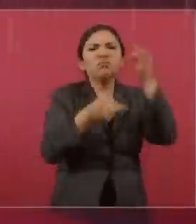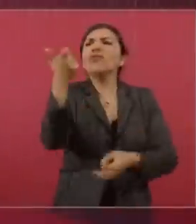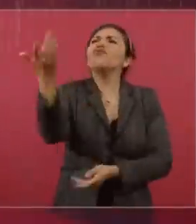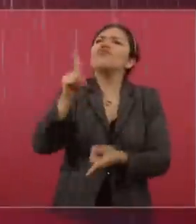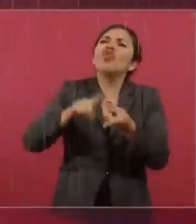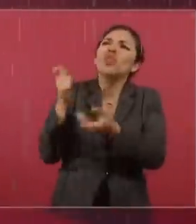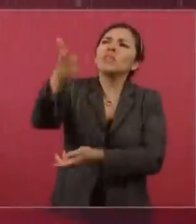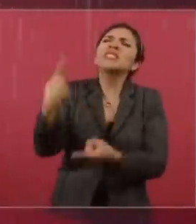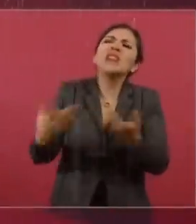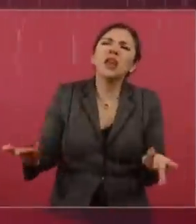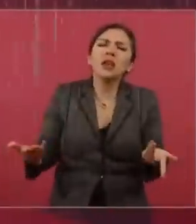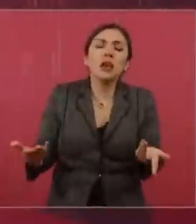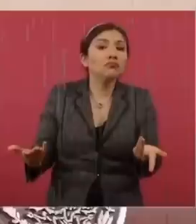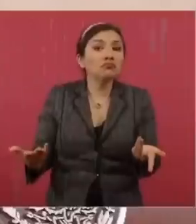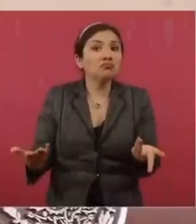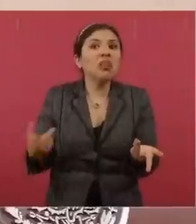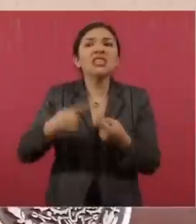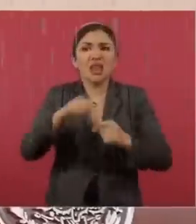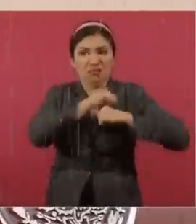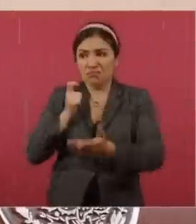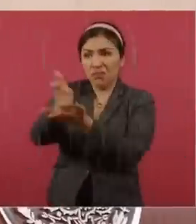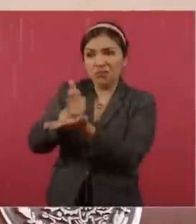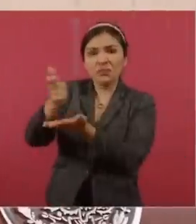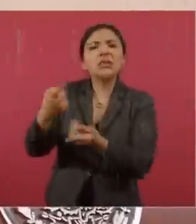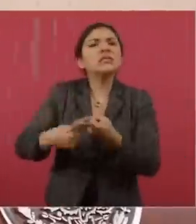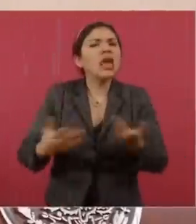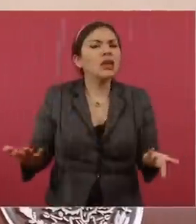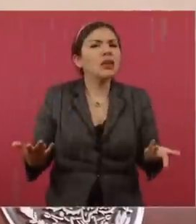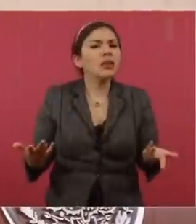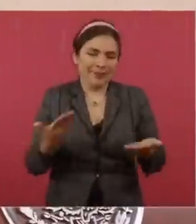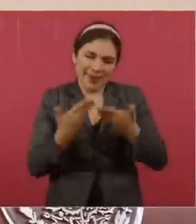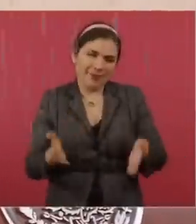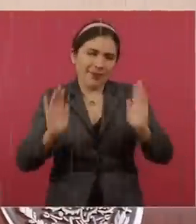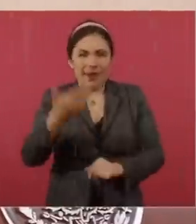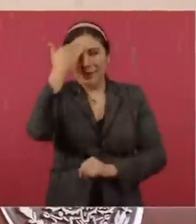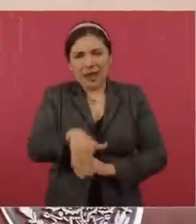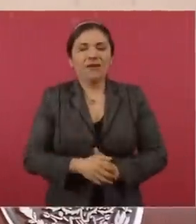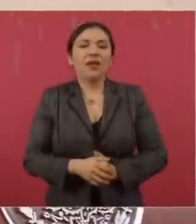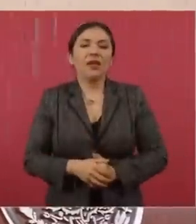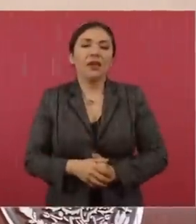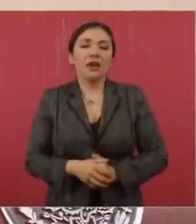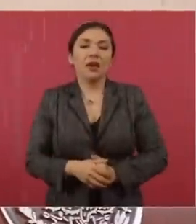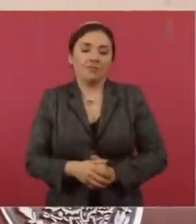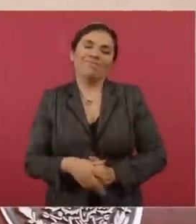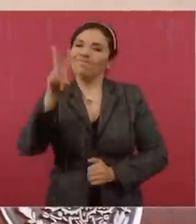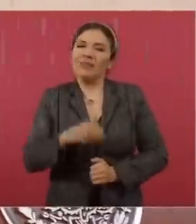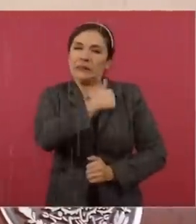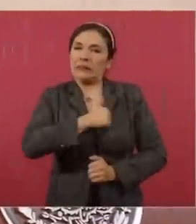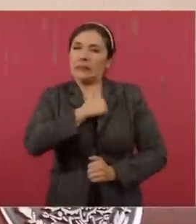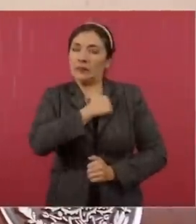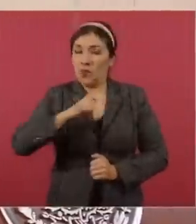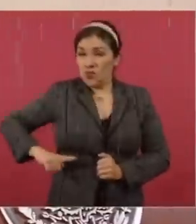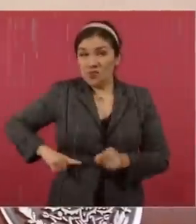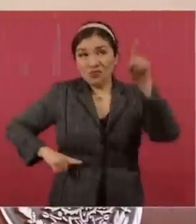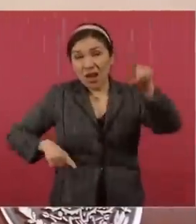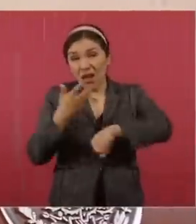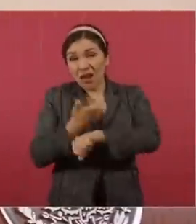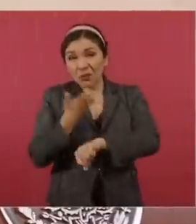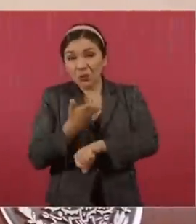contra del gobierno. ¿Quién está financiando? Ya sabemos y es lamentable que el gobierno de Estados Unidos